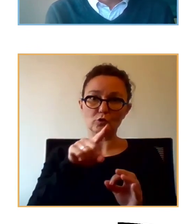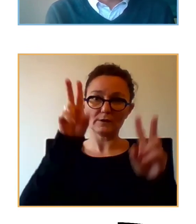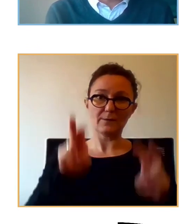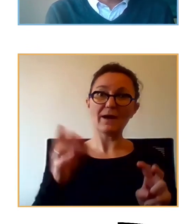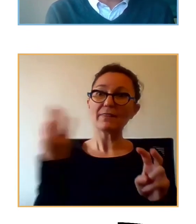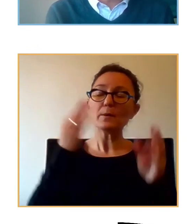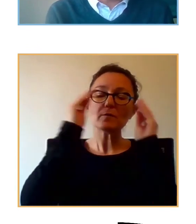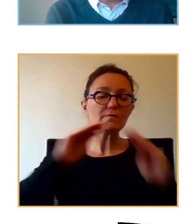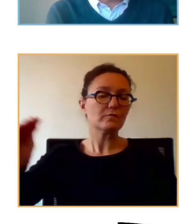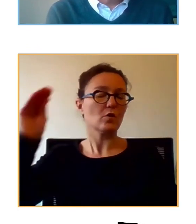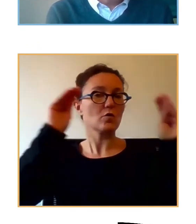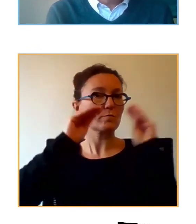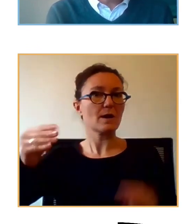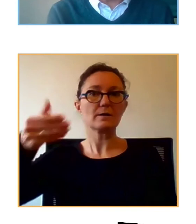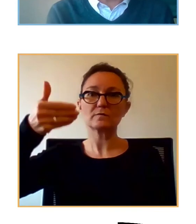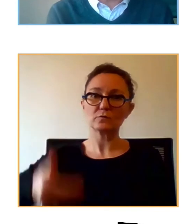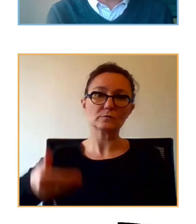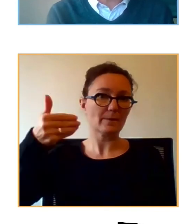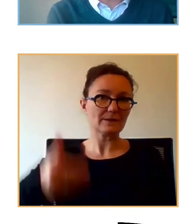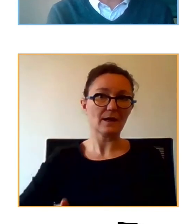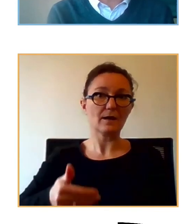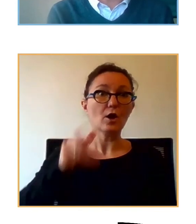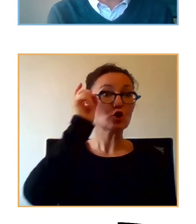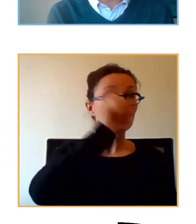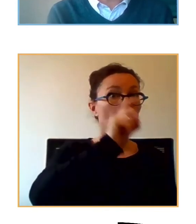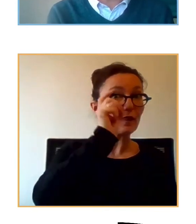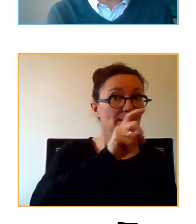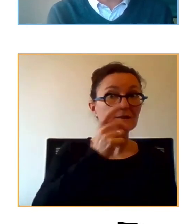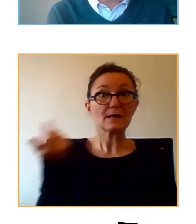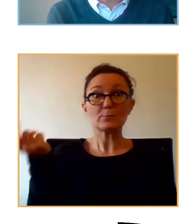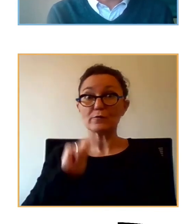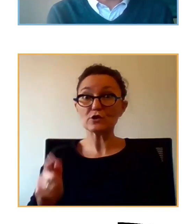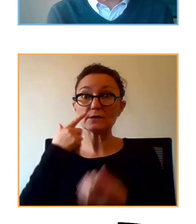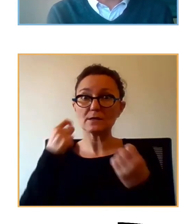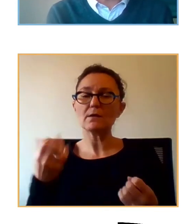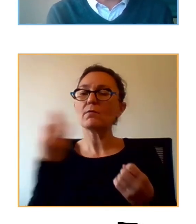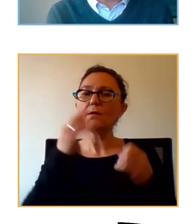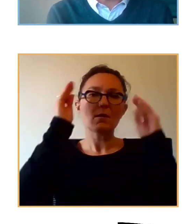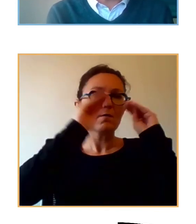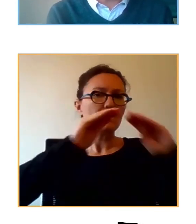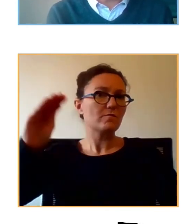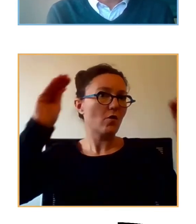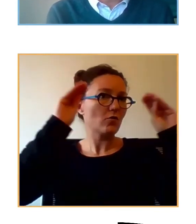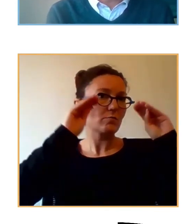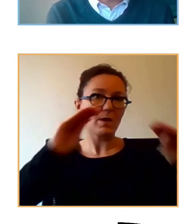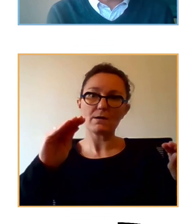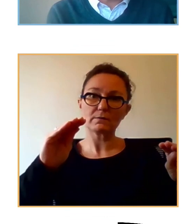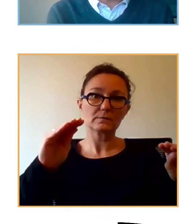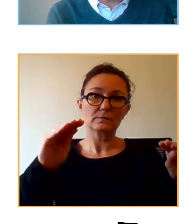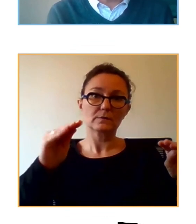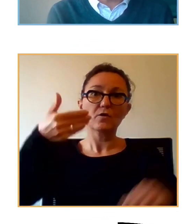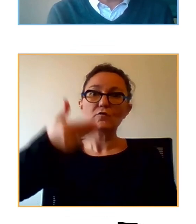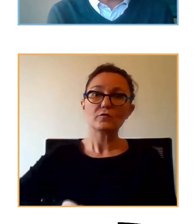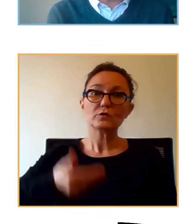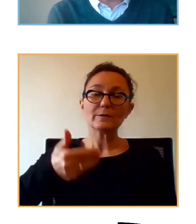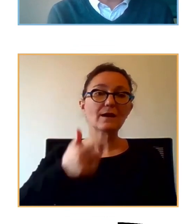formar a los docentes y también al profesional sanitario que está en atención primaria sobre lo que